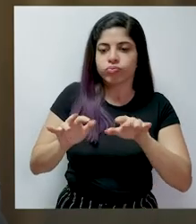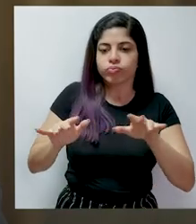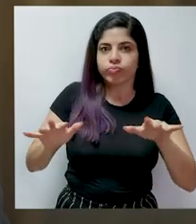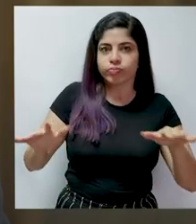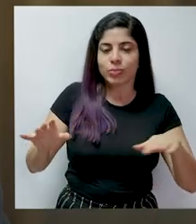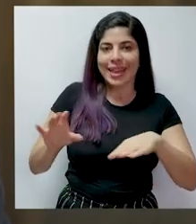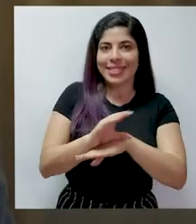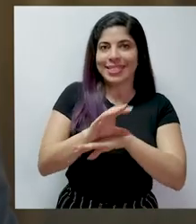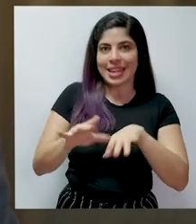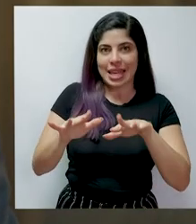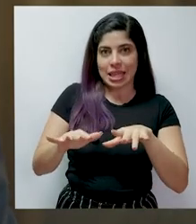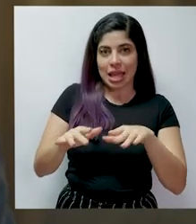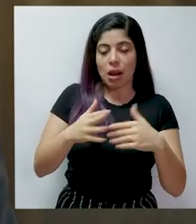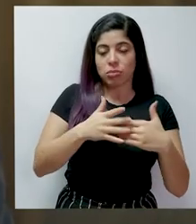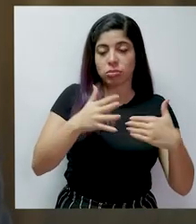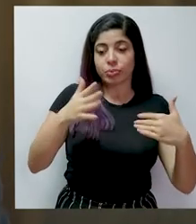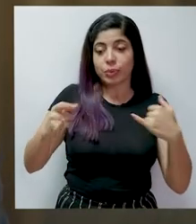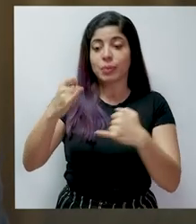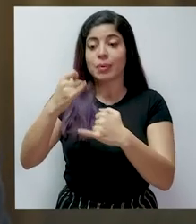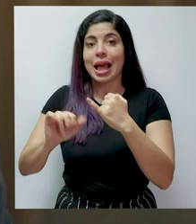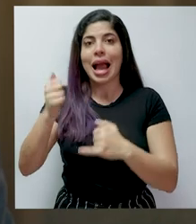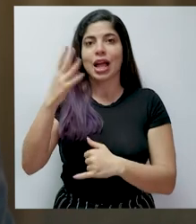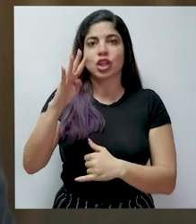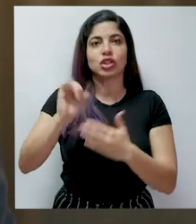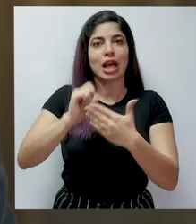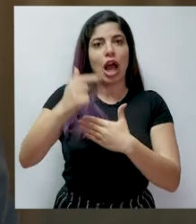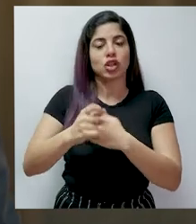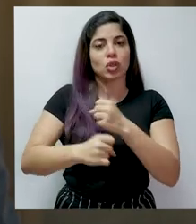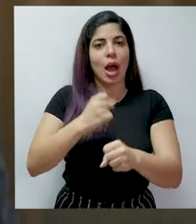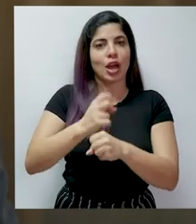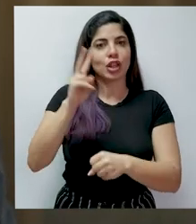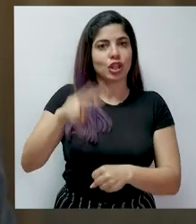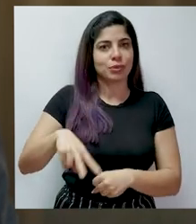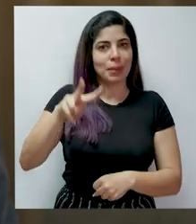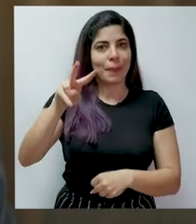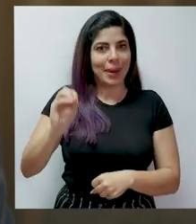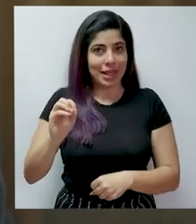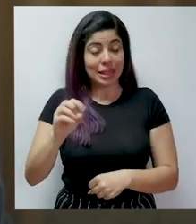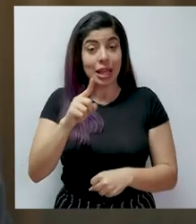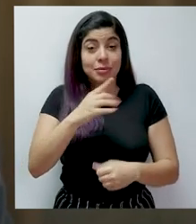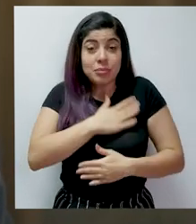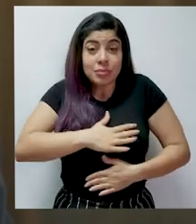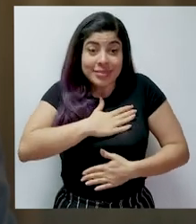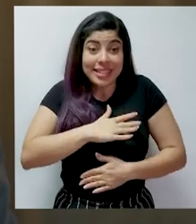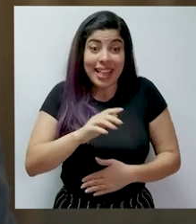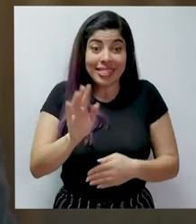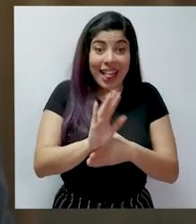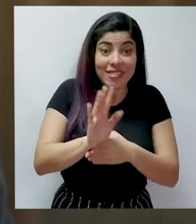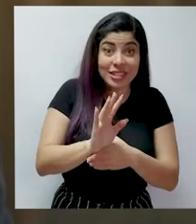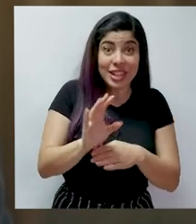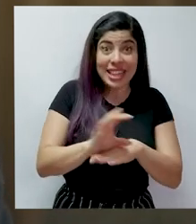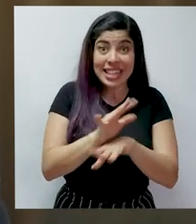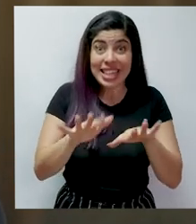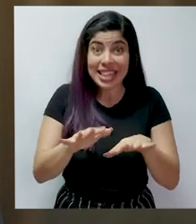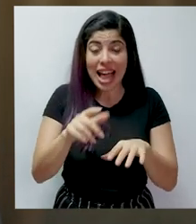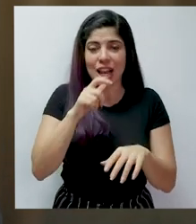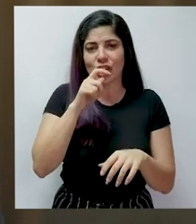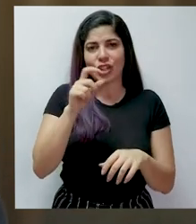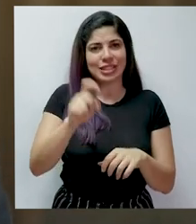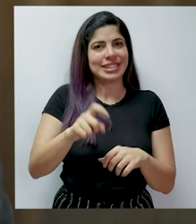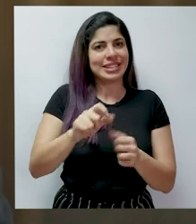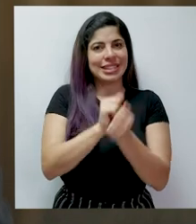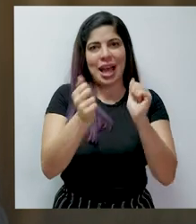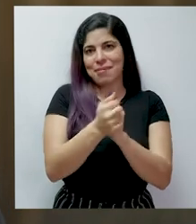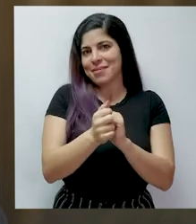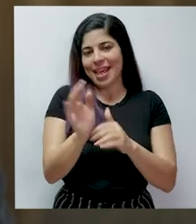digital en el resto del país hasta el 14 de agosto del 2020. Para disfrutar de la televisión digital, no requiere cambiar su televisor.